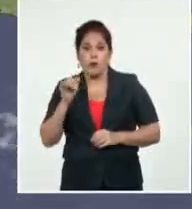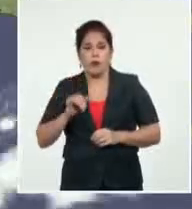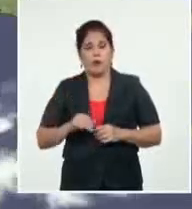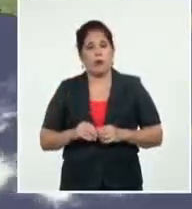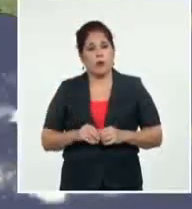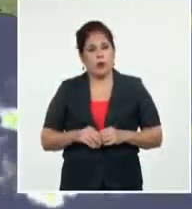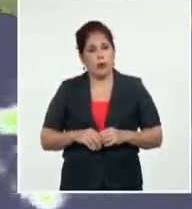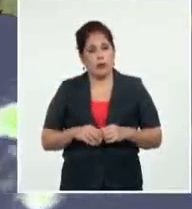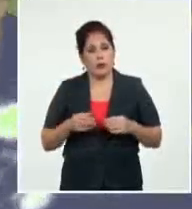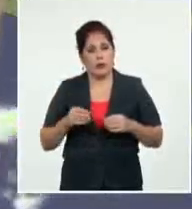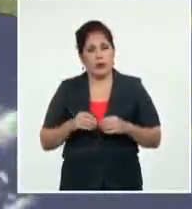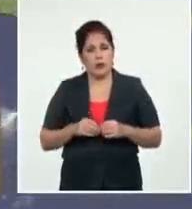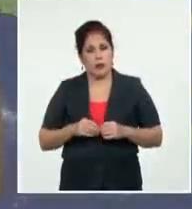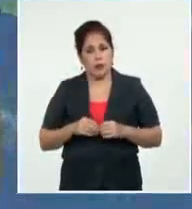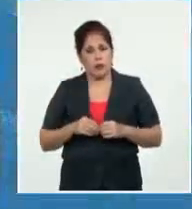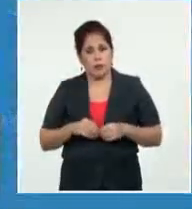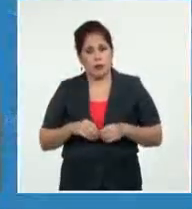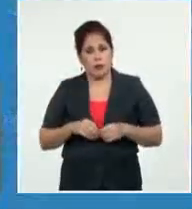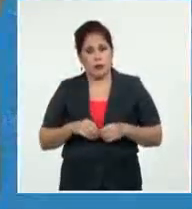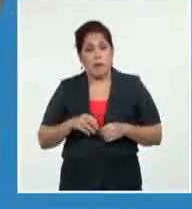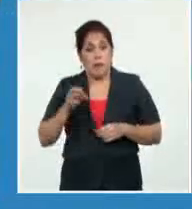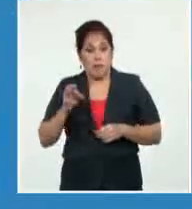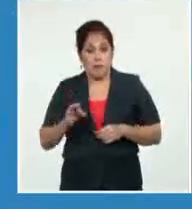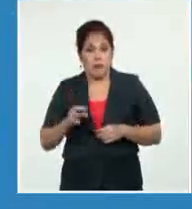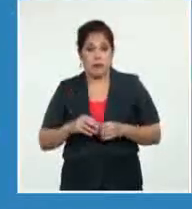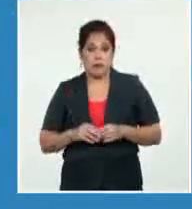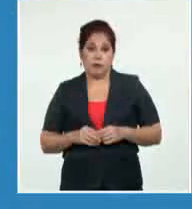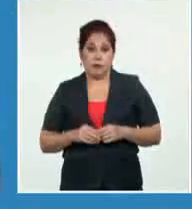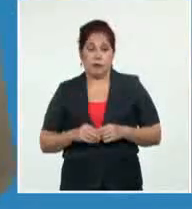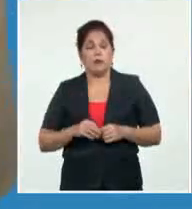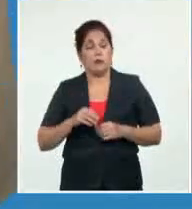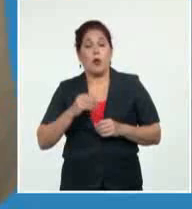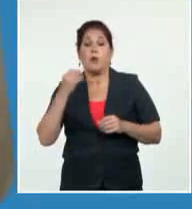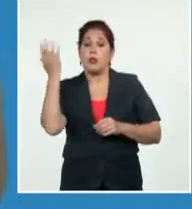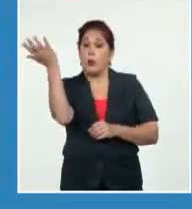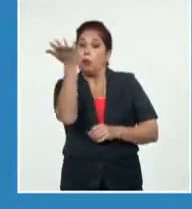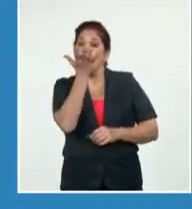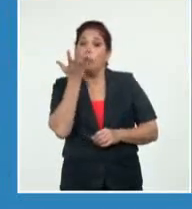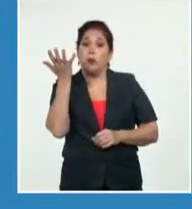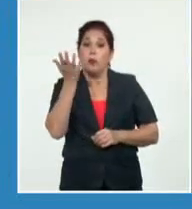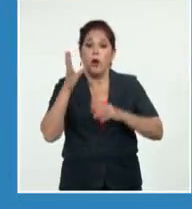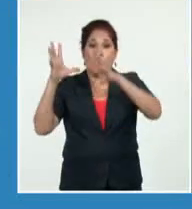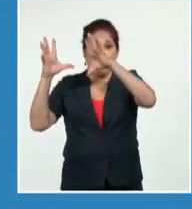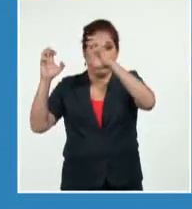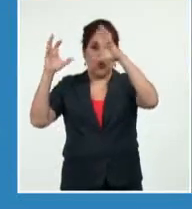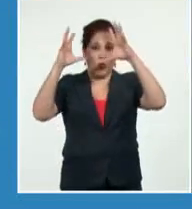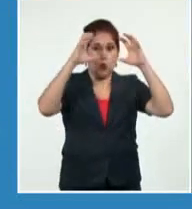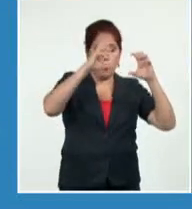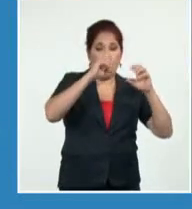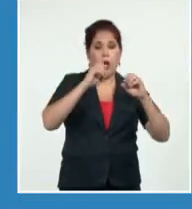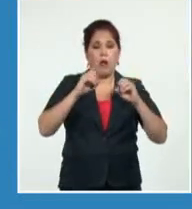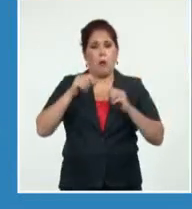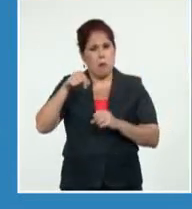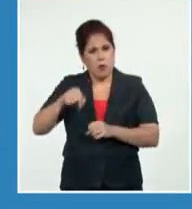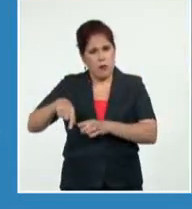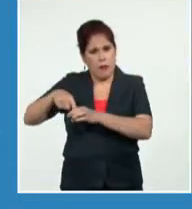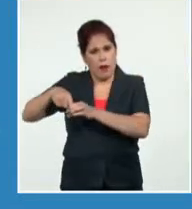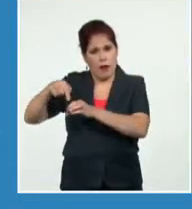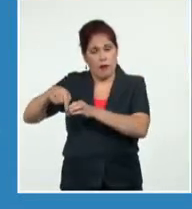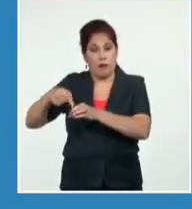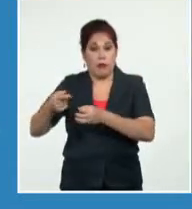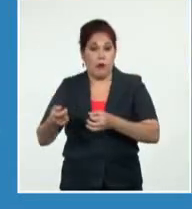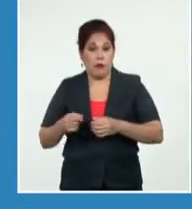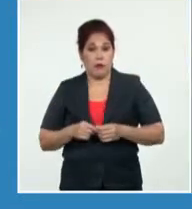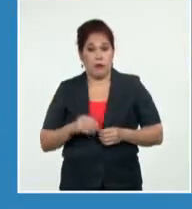más occidental del anticiclón sobre esta parte del territorio nacional. Así que, mis amigos, cielo parcialmente nublado, ocasionalmente nublado en la isla extremo